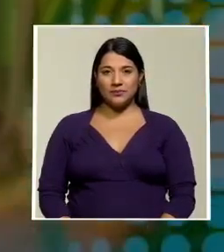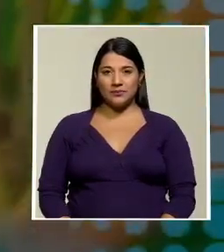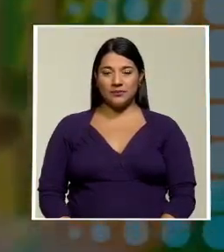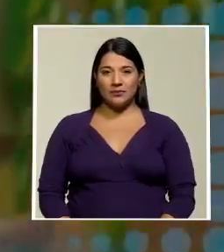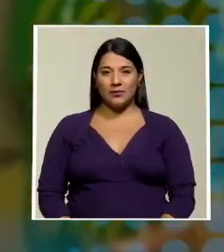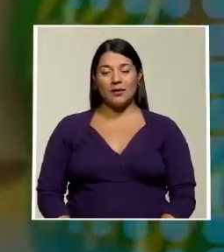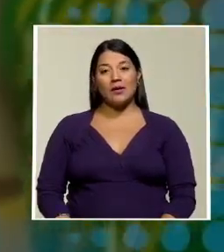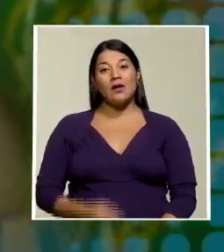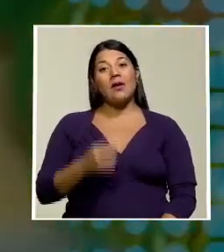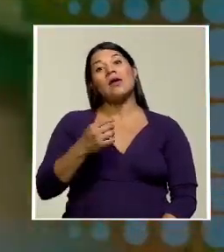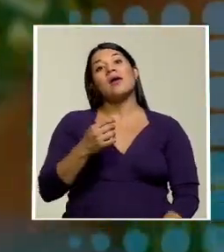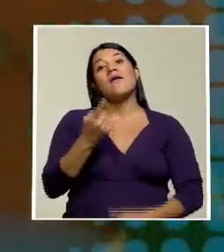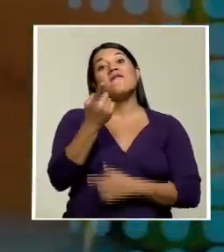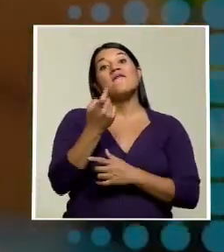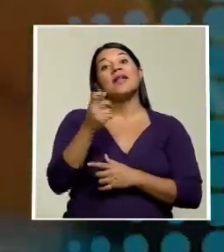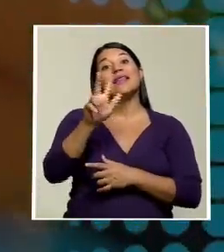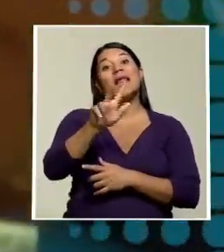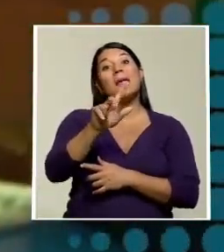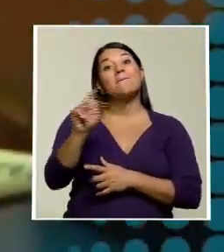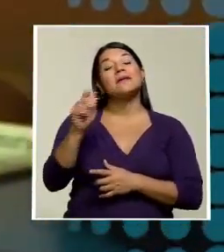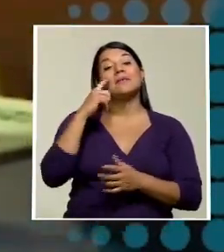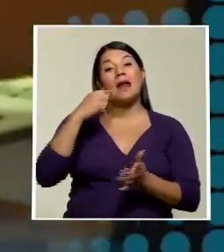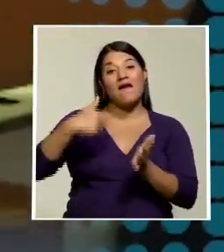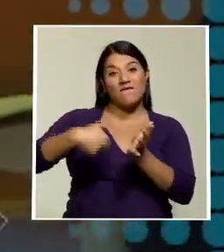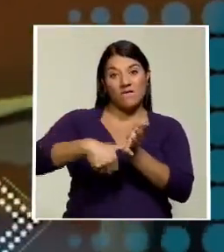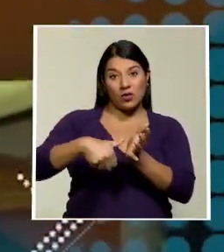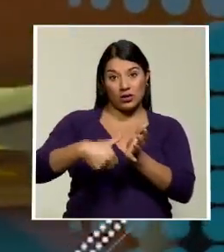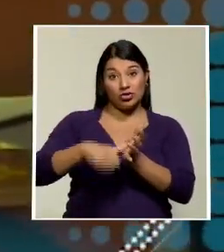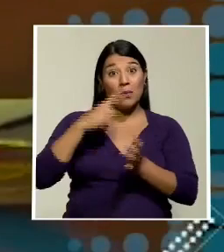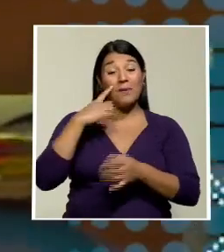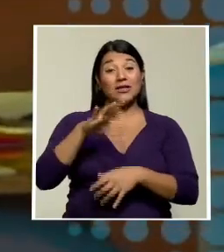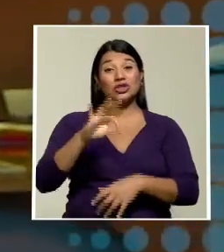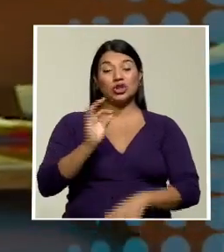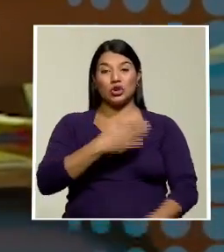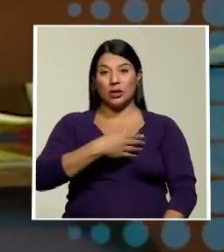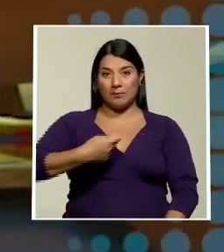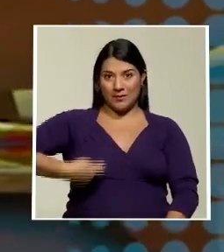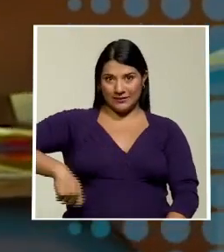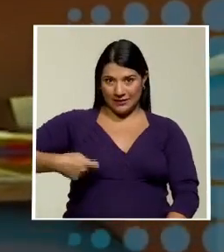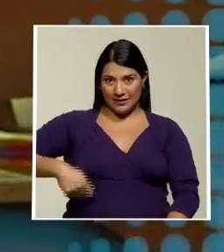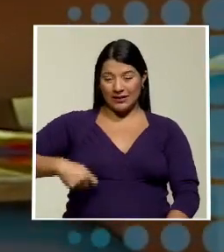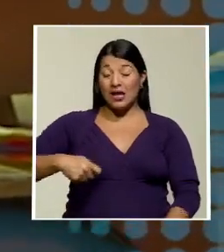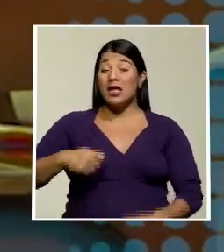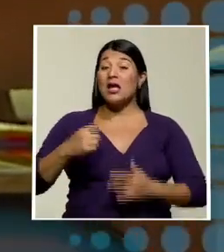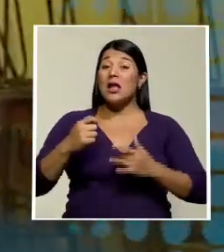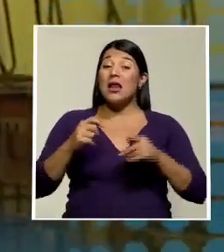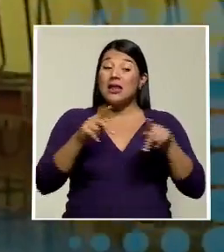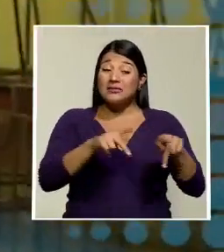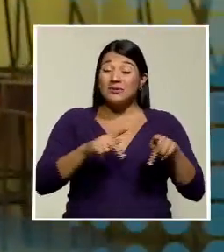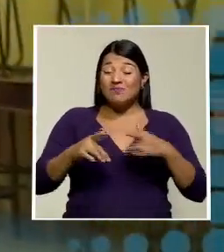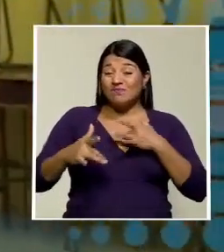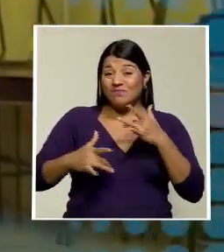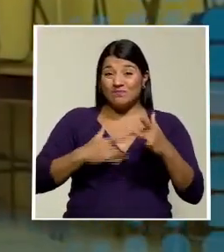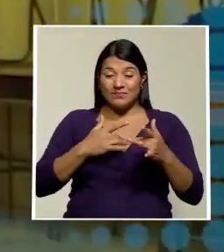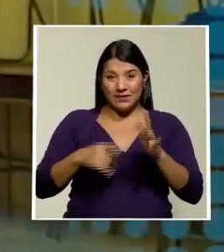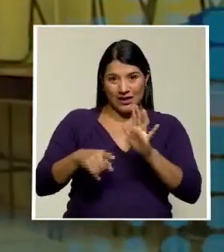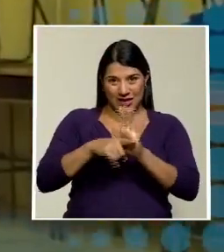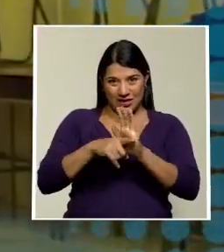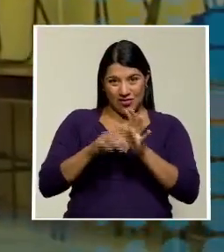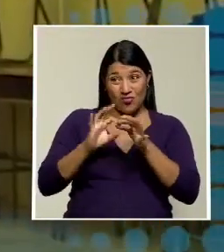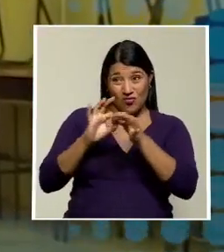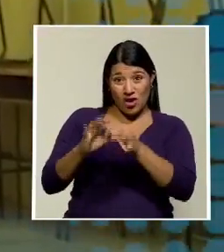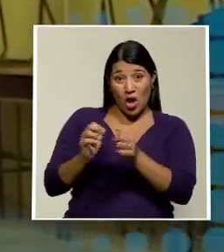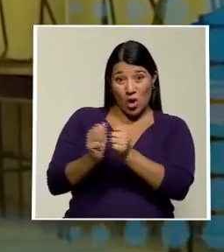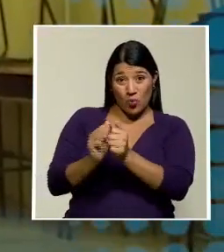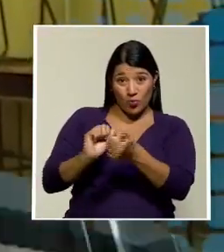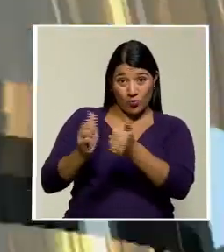A tres meses de las elecciones nacionales, los sentimientos entre los votantes son en su mayoría negativos hacia los candidatos, así les reveló una